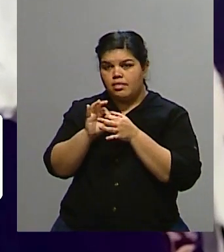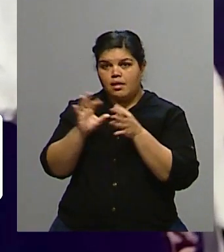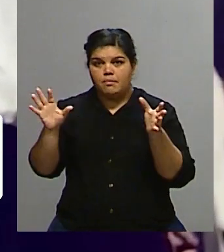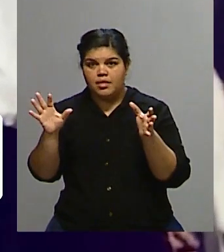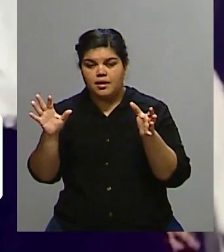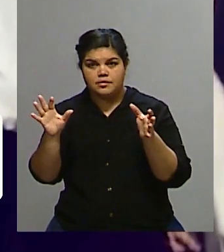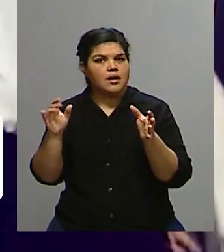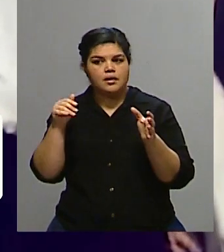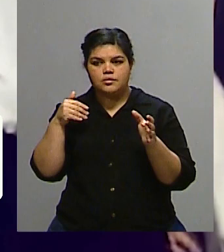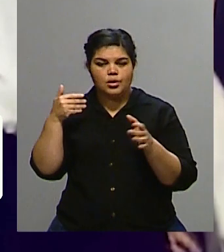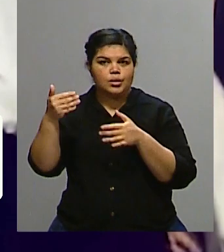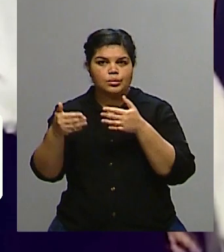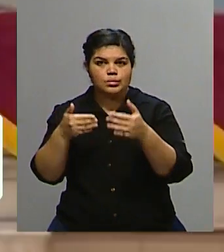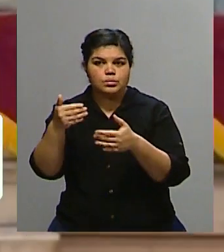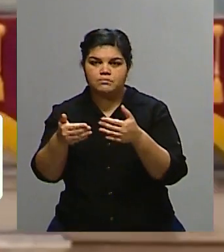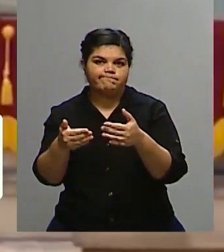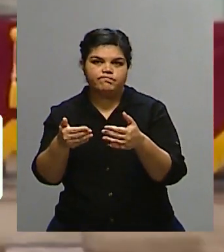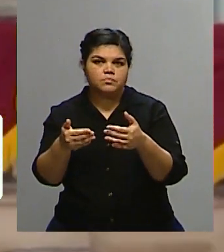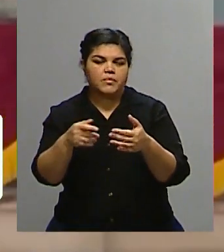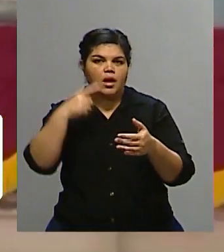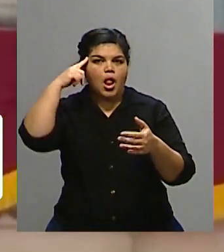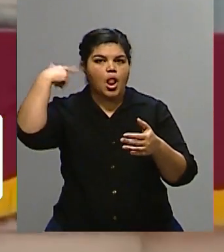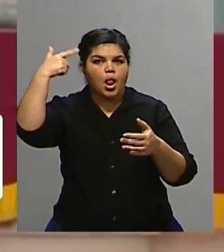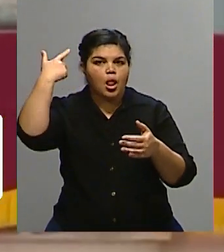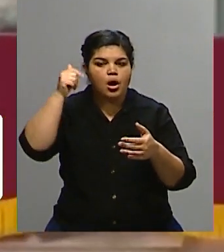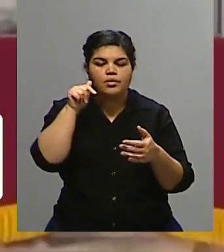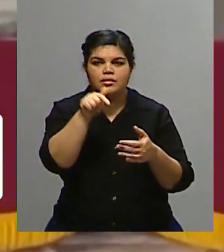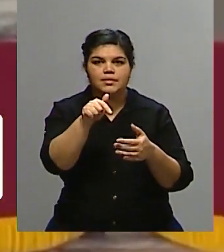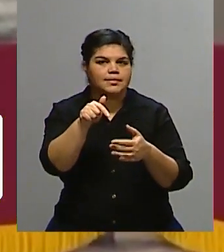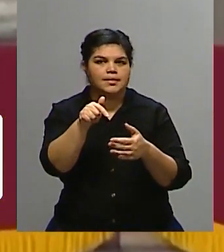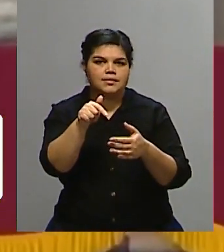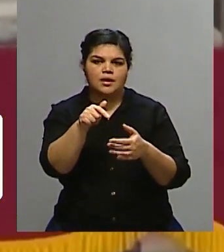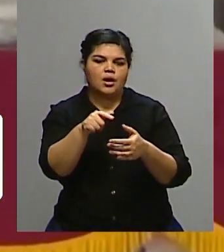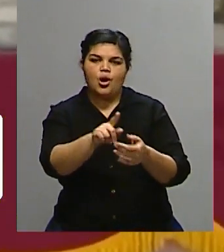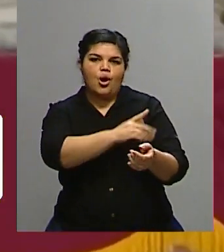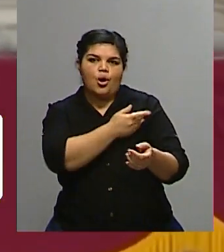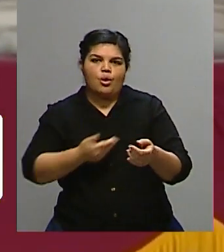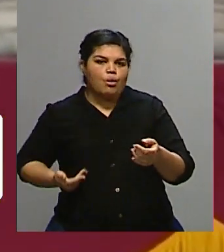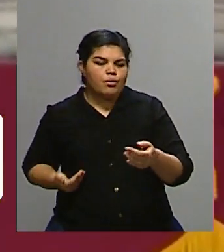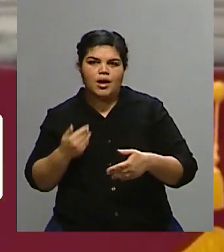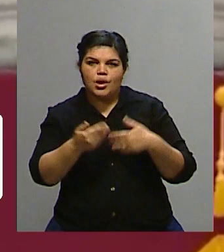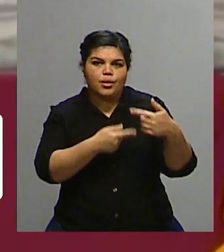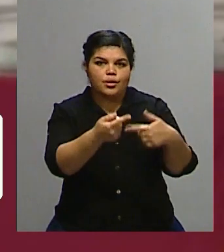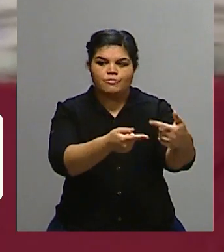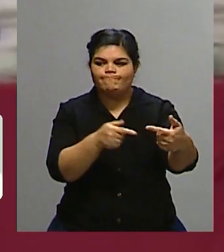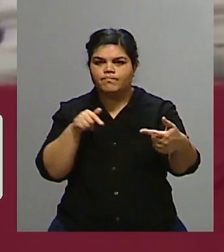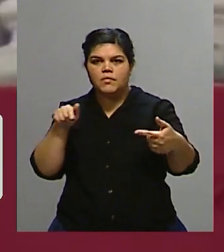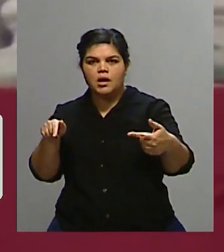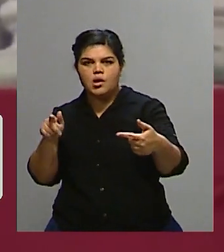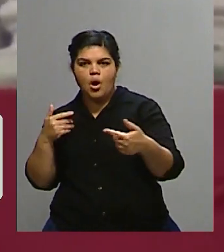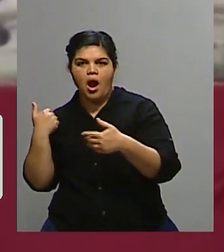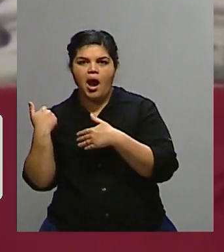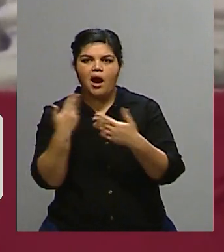conservadores en Londres, es un tema que va a seguir porque los escoceses no quieren gobiernos conservadores, no votan gobiernos